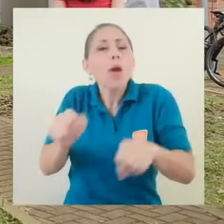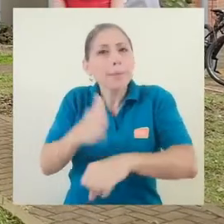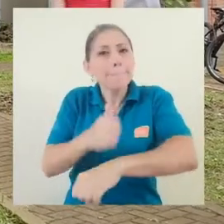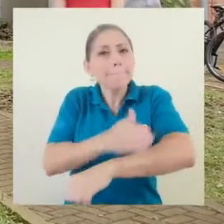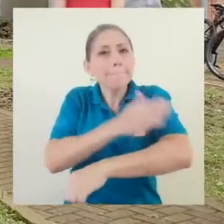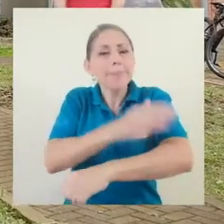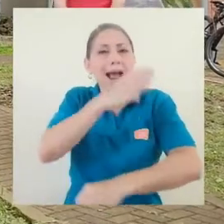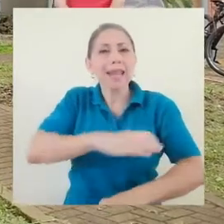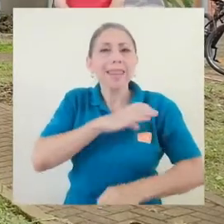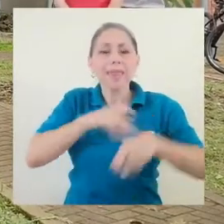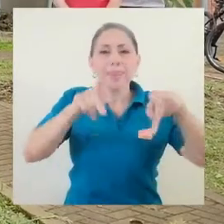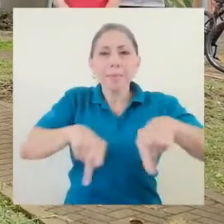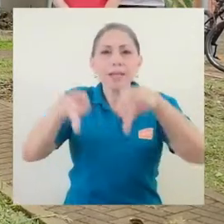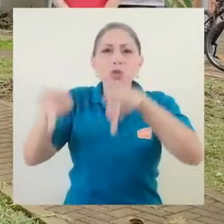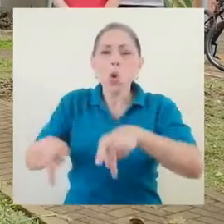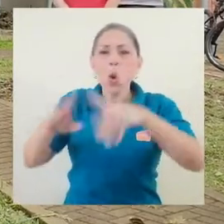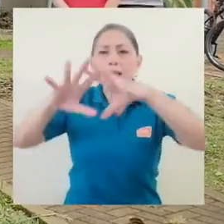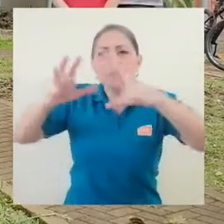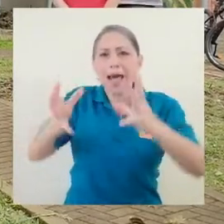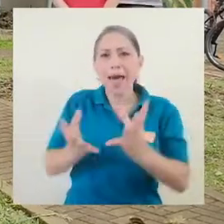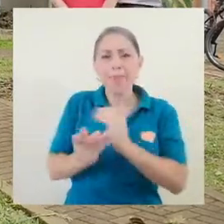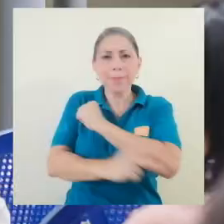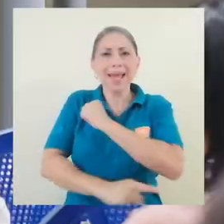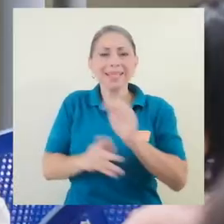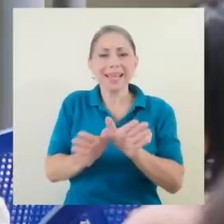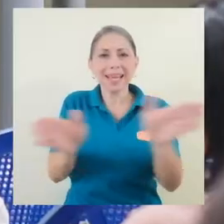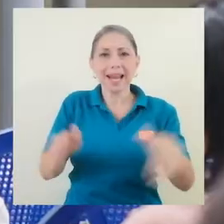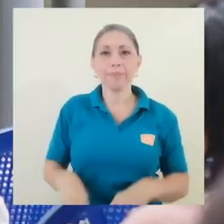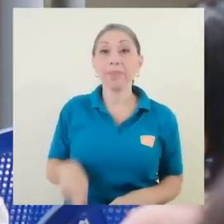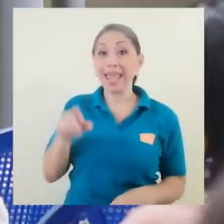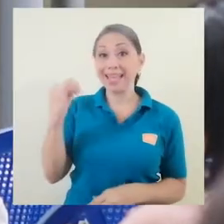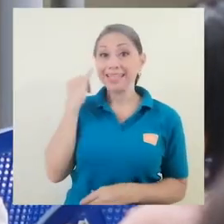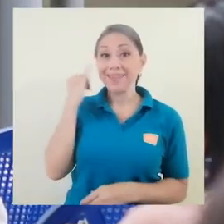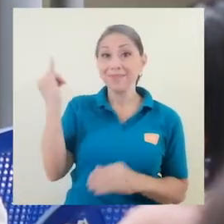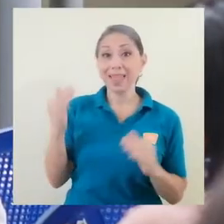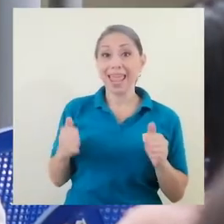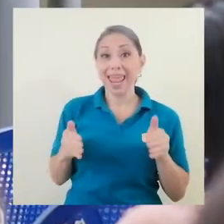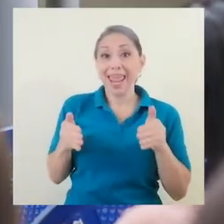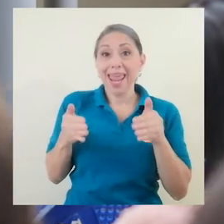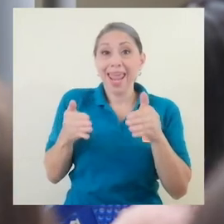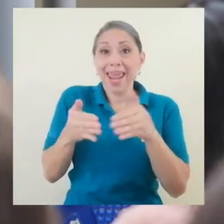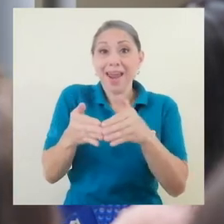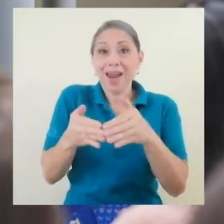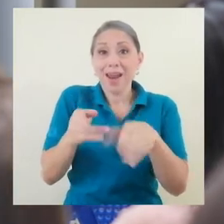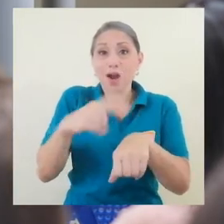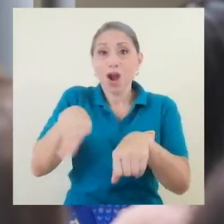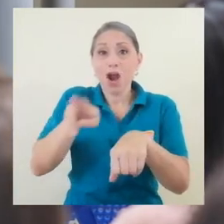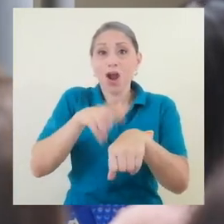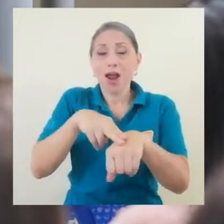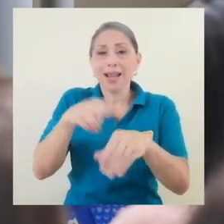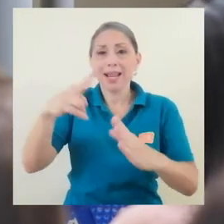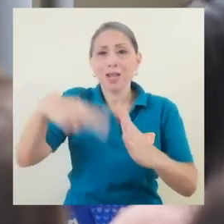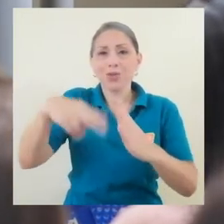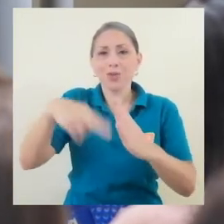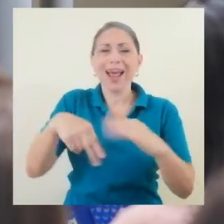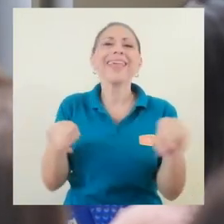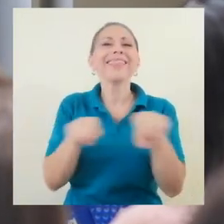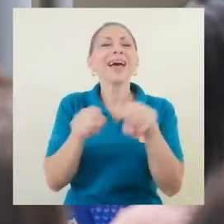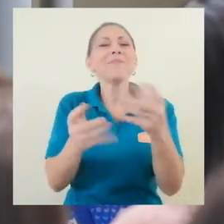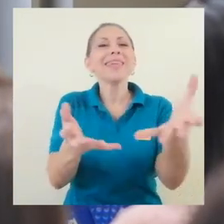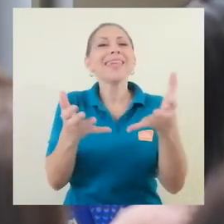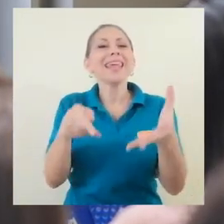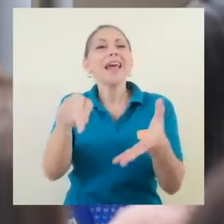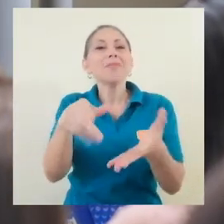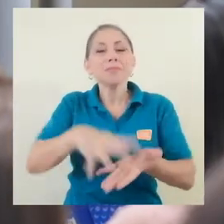las personas, del planeta, del país en general. Esta iniciativa del Ecorincón de Lectura busca también ser un espacio de